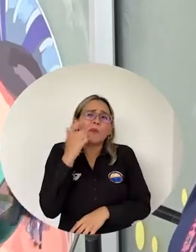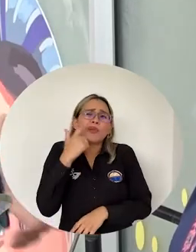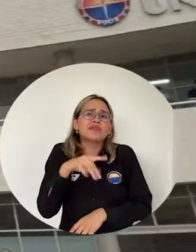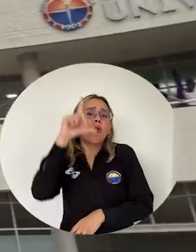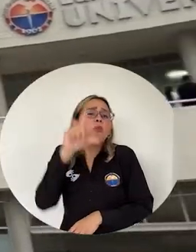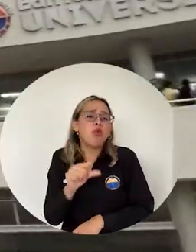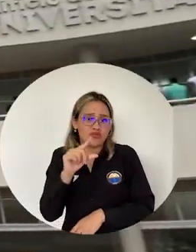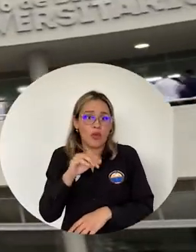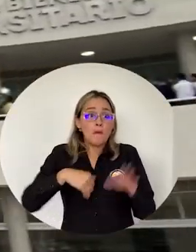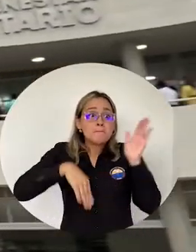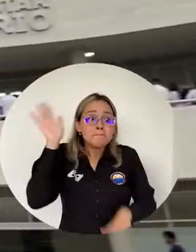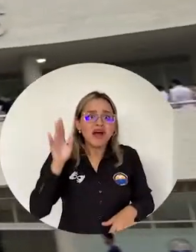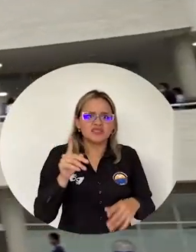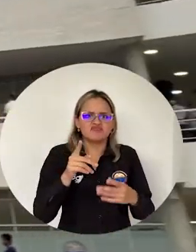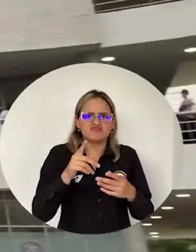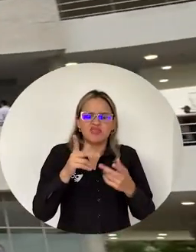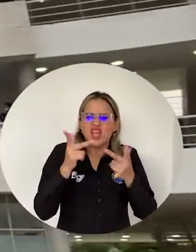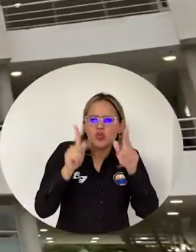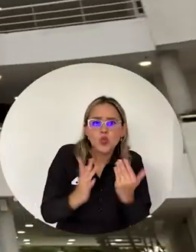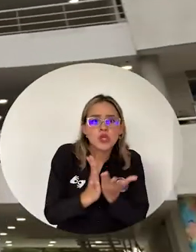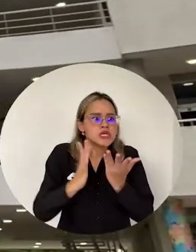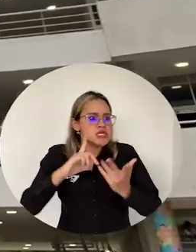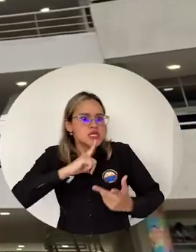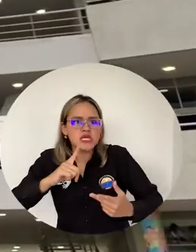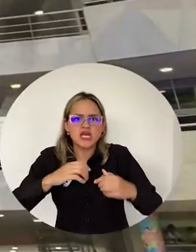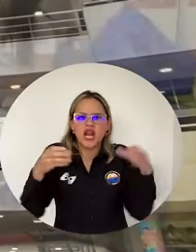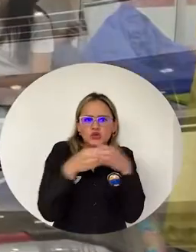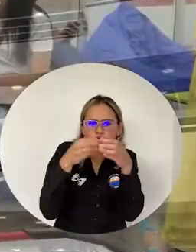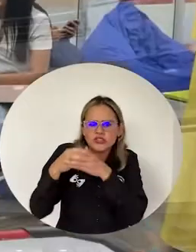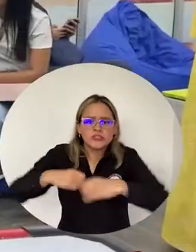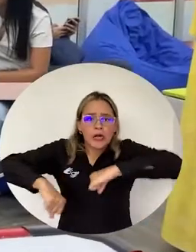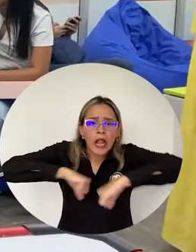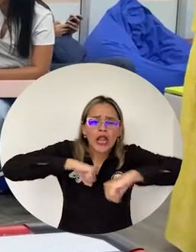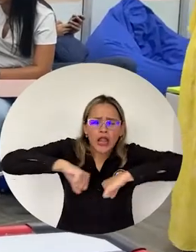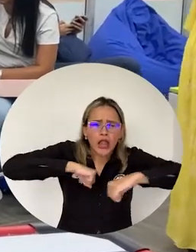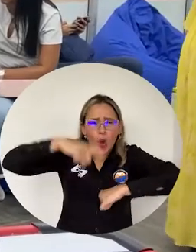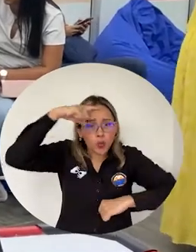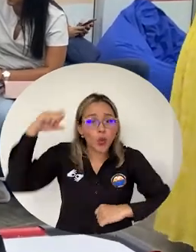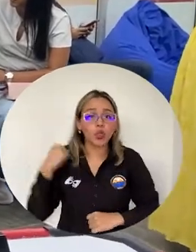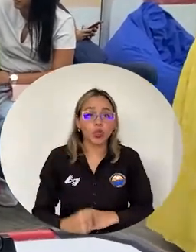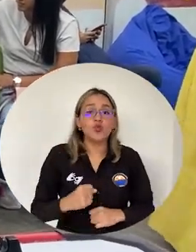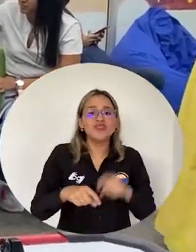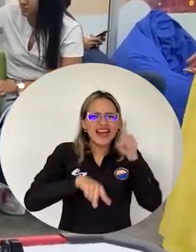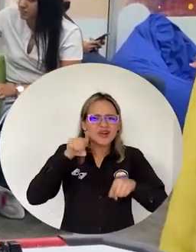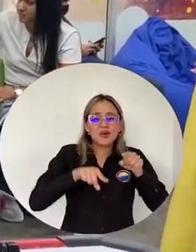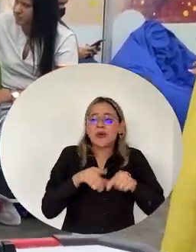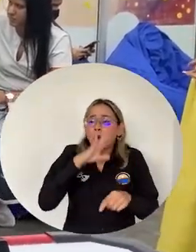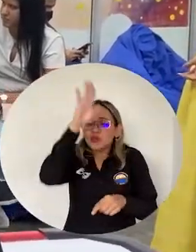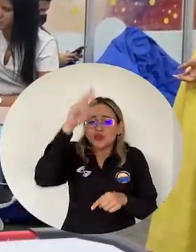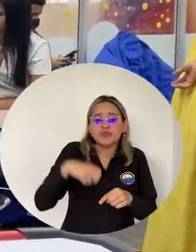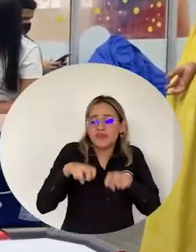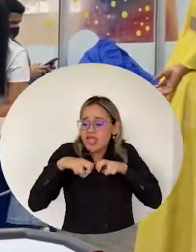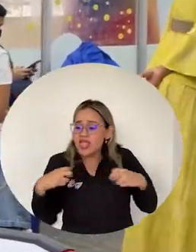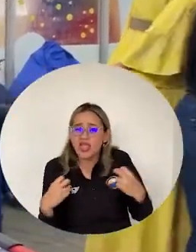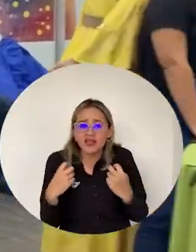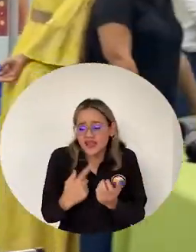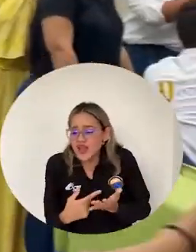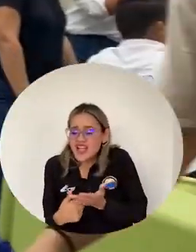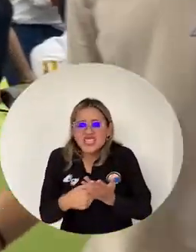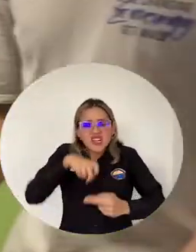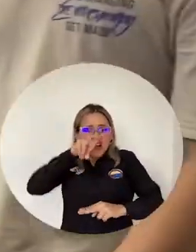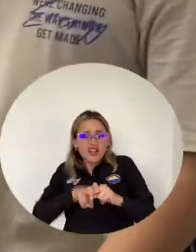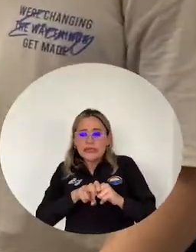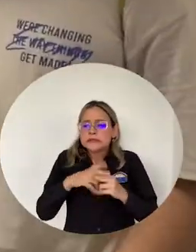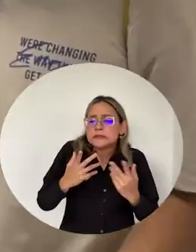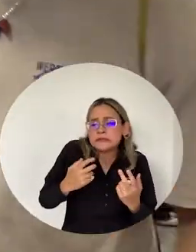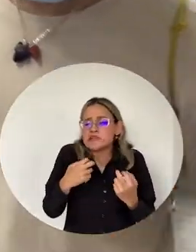asociaciones Es para que todos esos jóvenes que en las tardes y al mediodía se quedan aquí Tirados o sentados por ahí tengan un lugar donde descansar un rato mientras se van a su